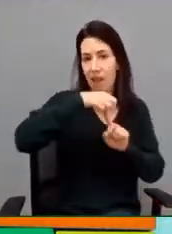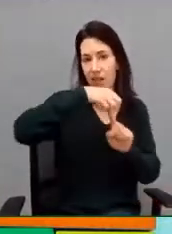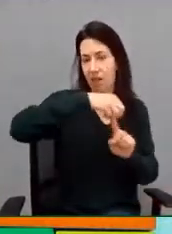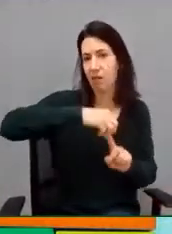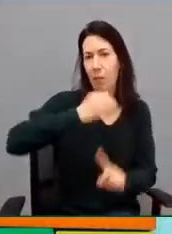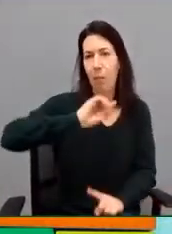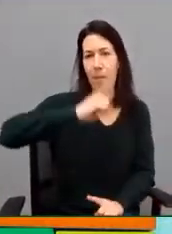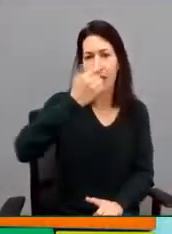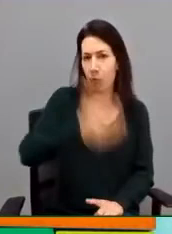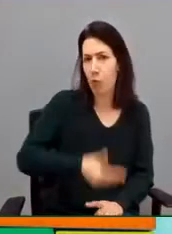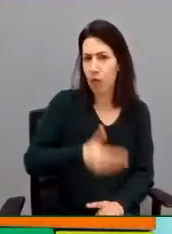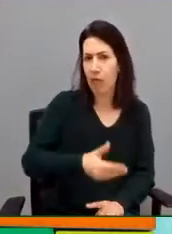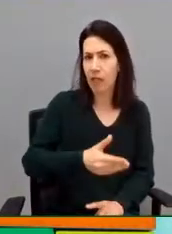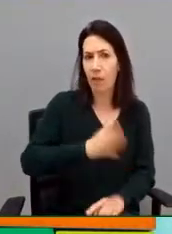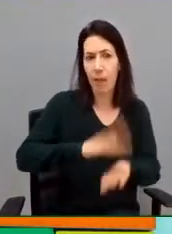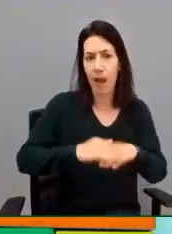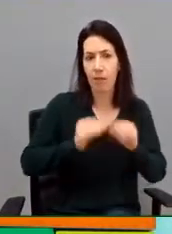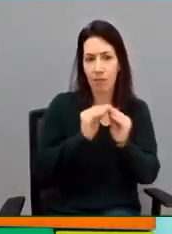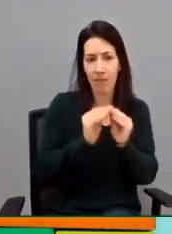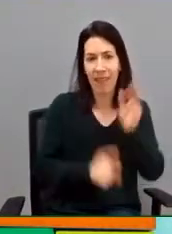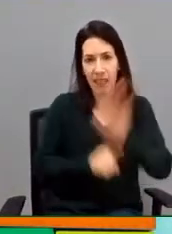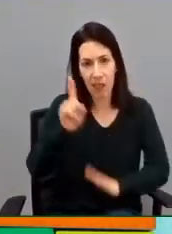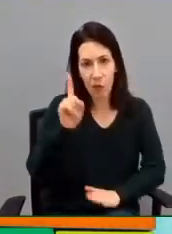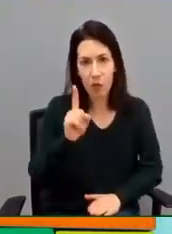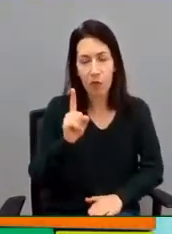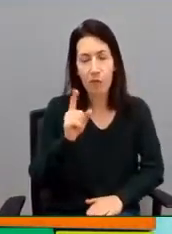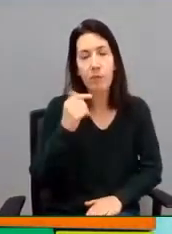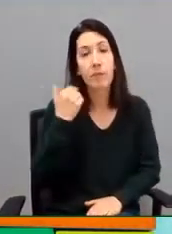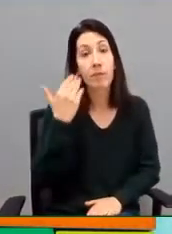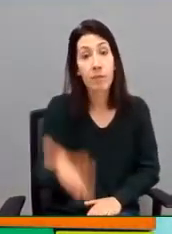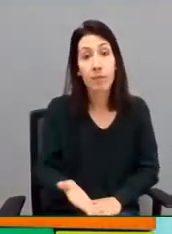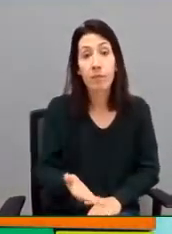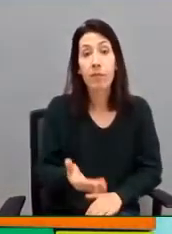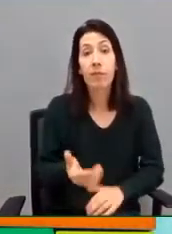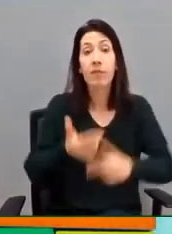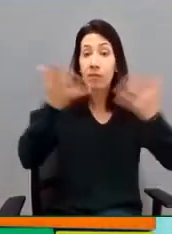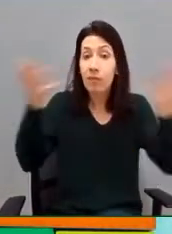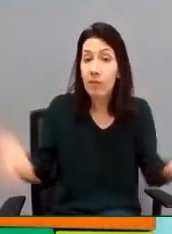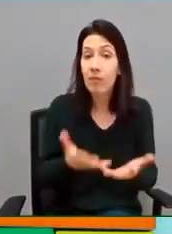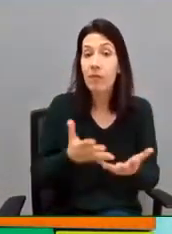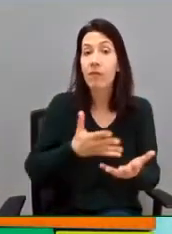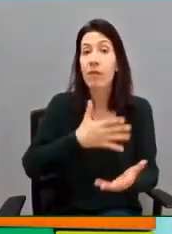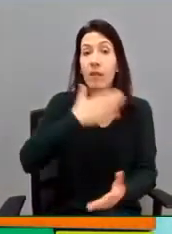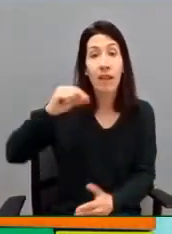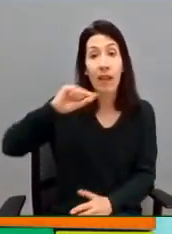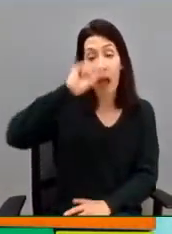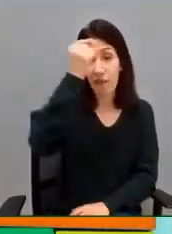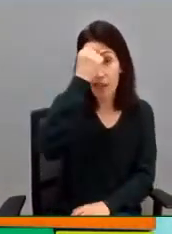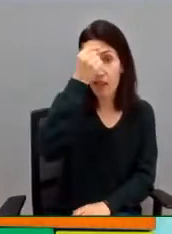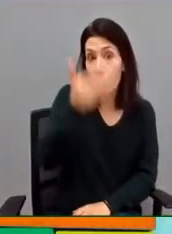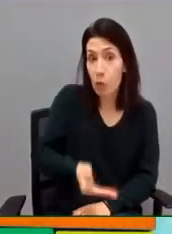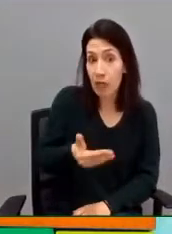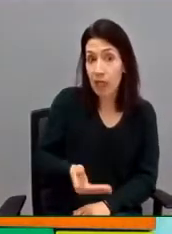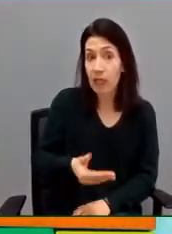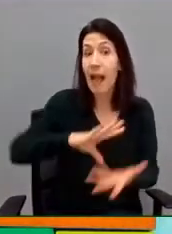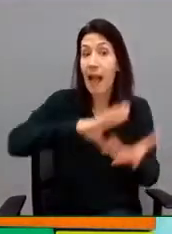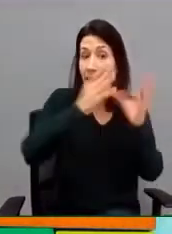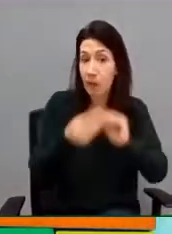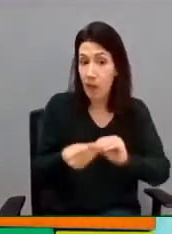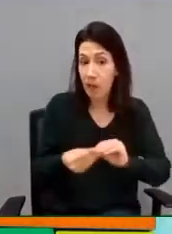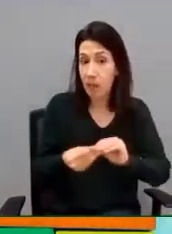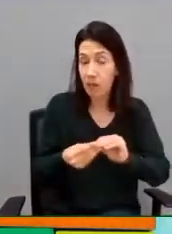el centro de todo este desarrollo. Se potencian especialmente habilidades significativas y ajustadas